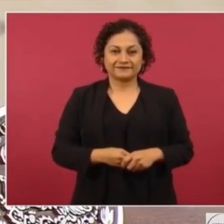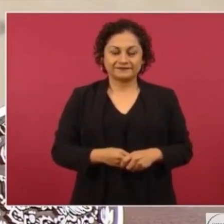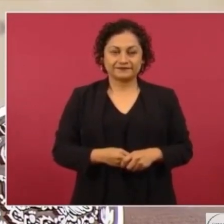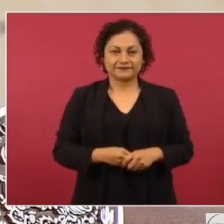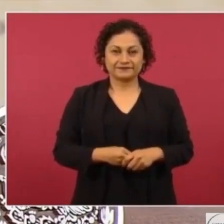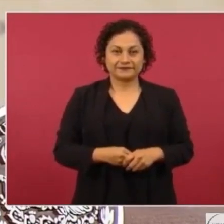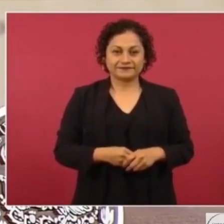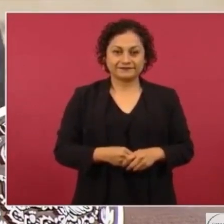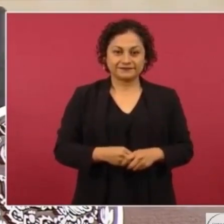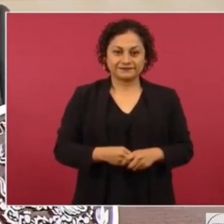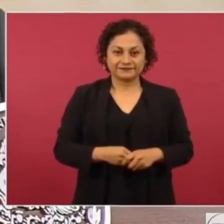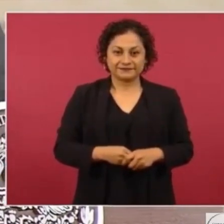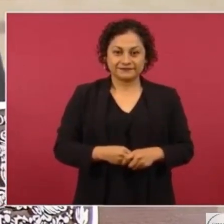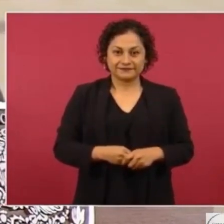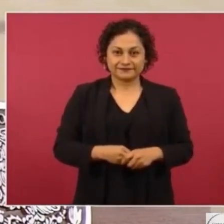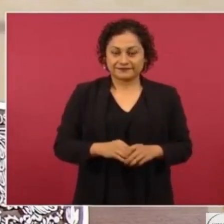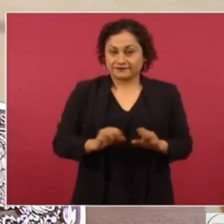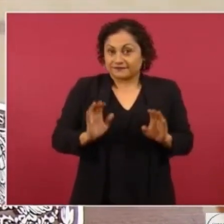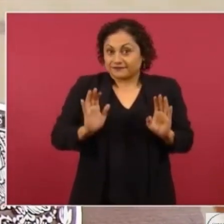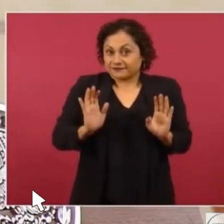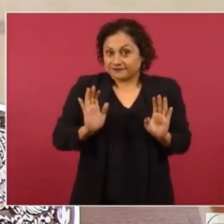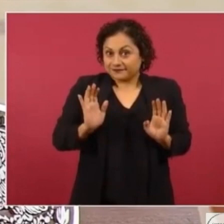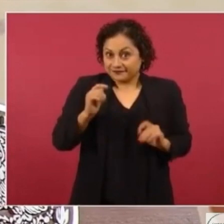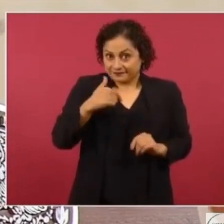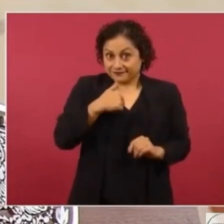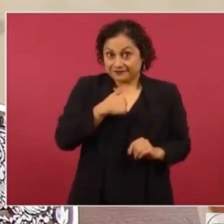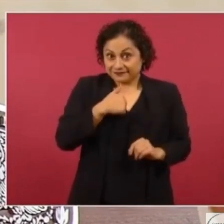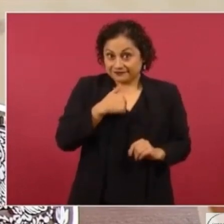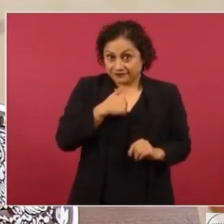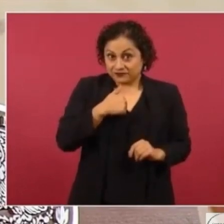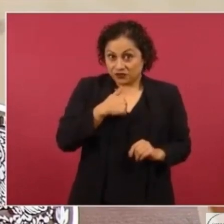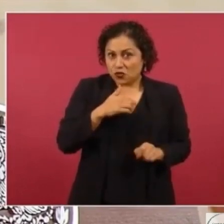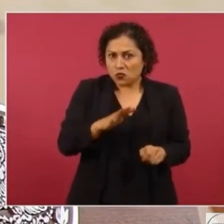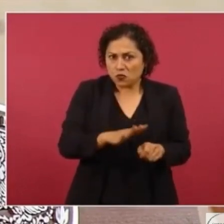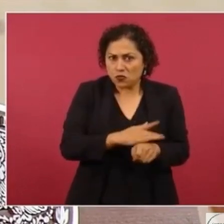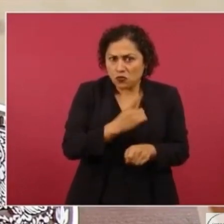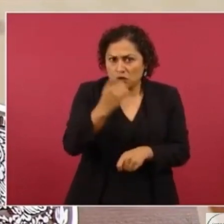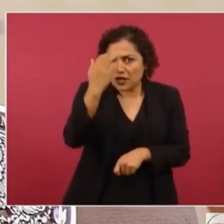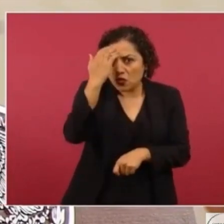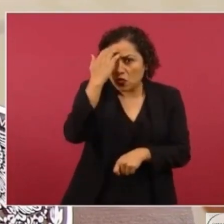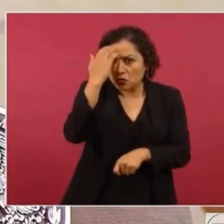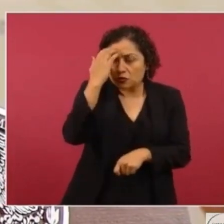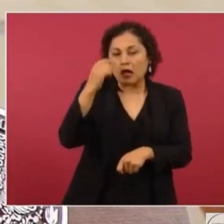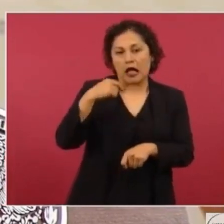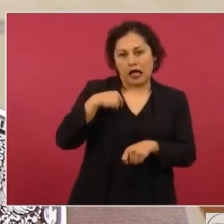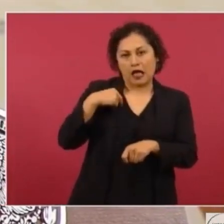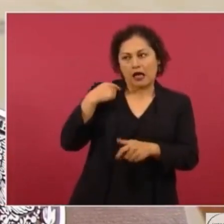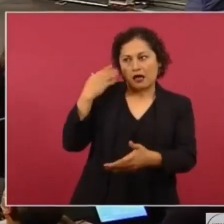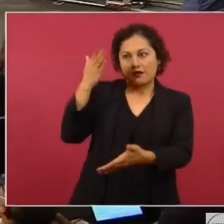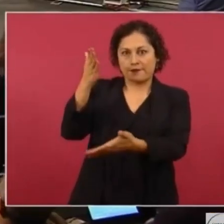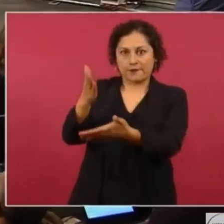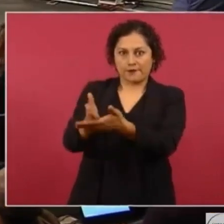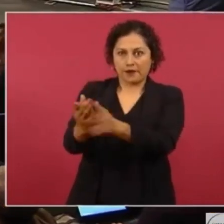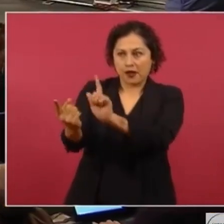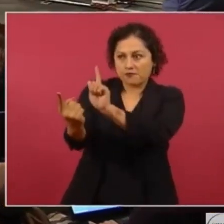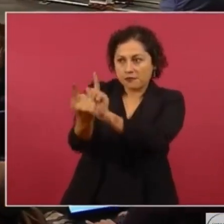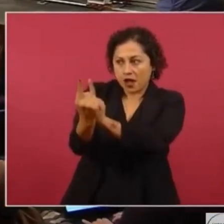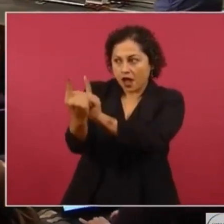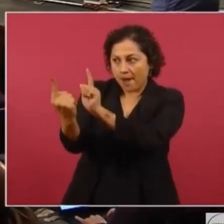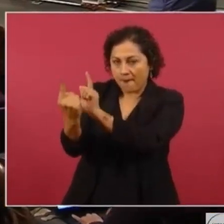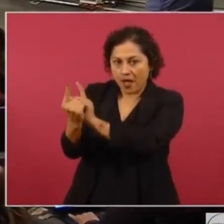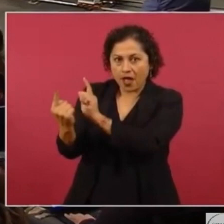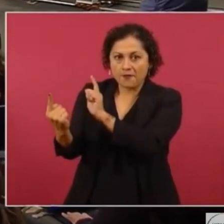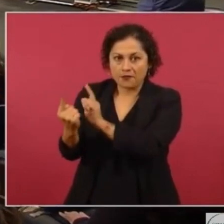Yo, porque he ido allá y he tenido relaciones y de nombre los conozco.